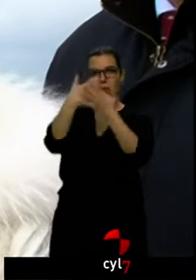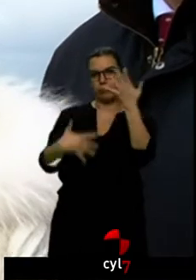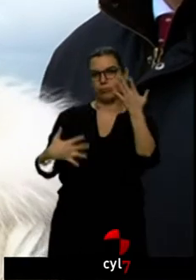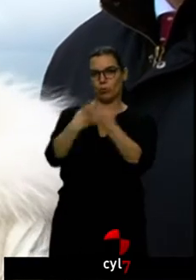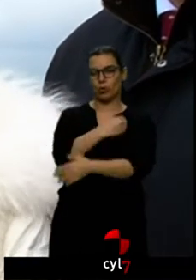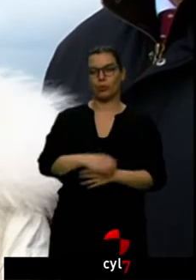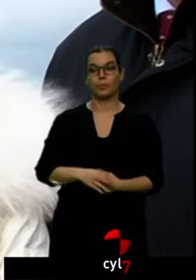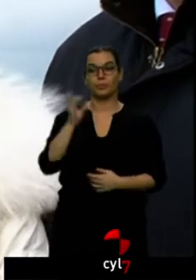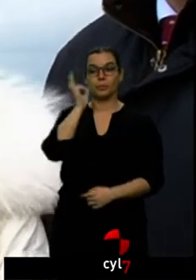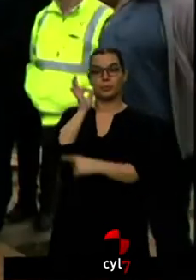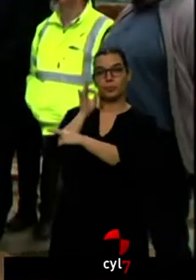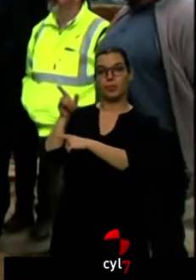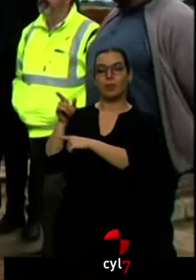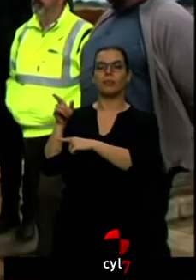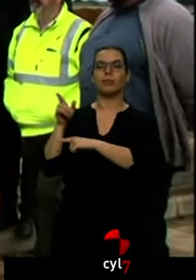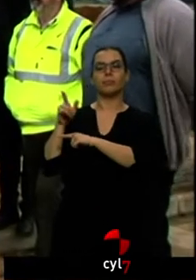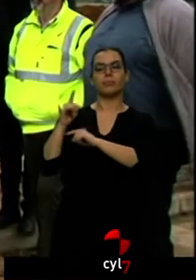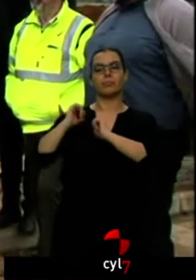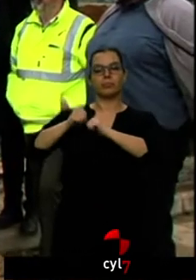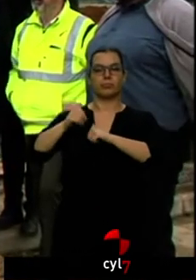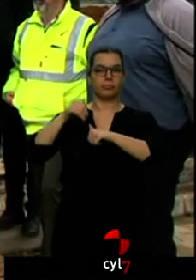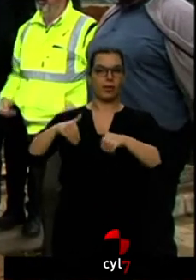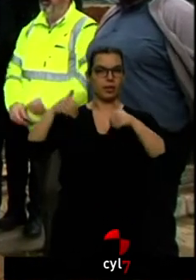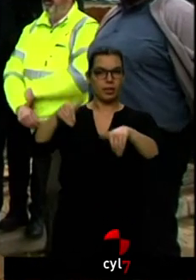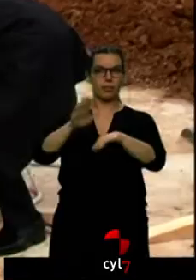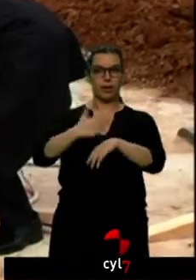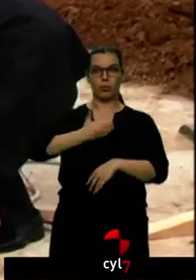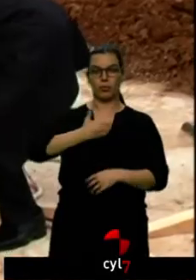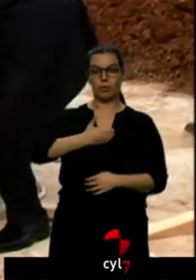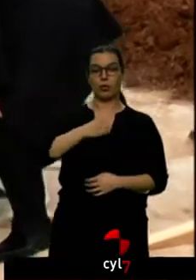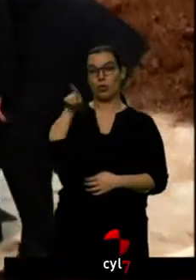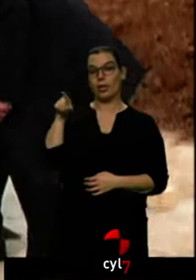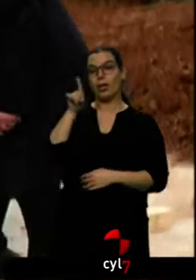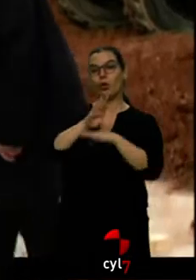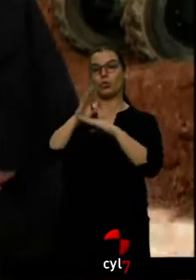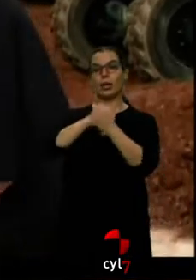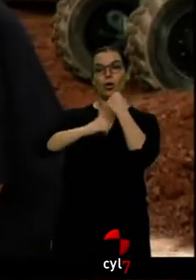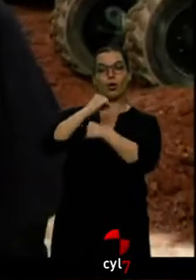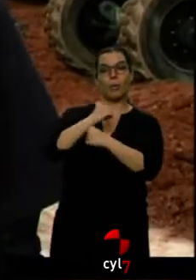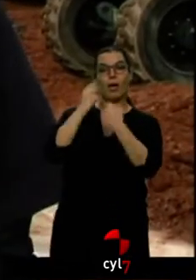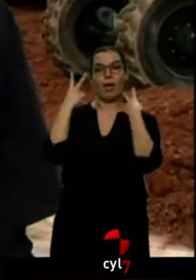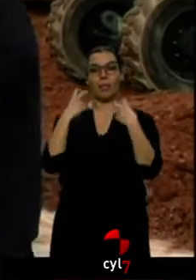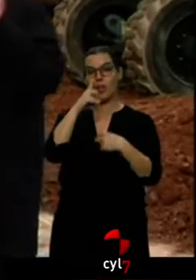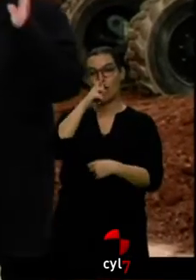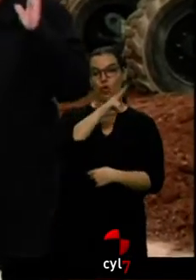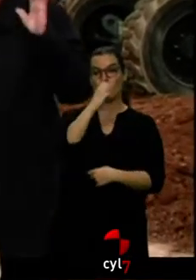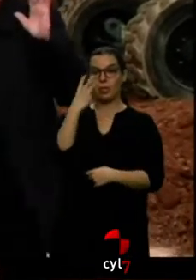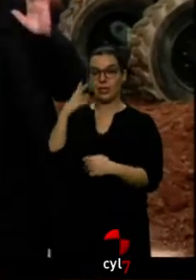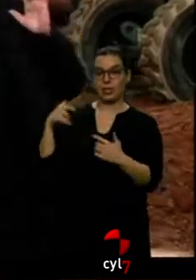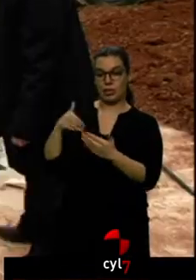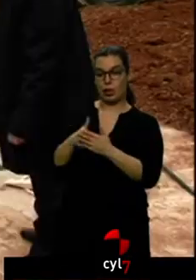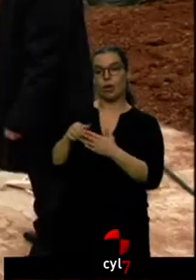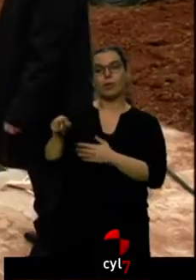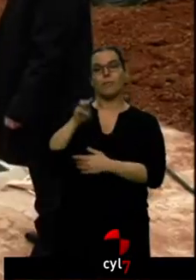Pilar del Olmo da el salto a la lona de la política local, la que ha sido desde 2003 consejera de Economía y Haciendas la propuesta del PP de Valladolid para las